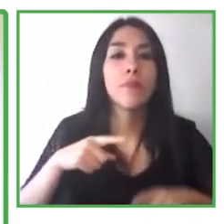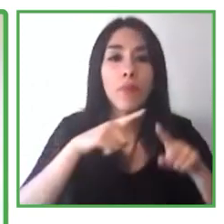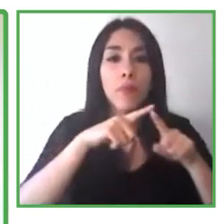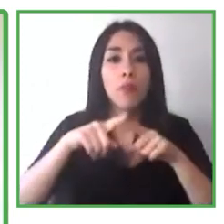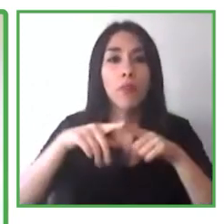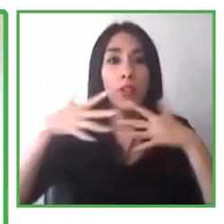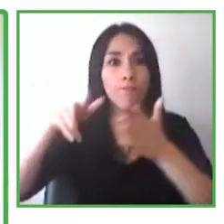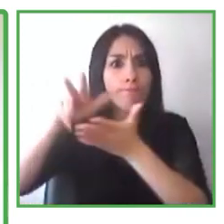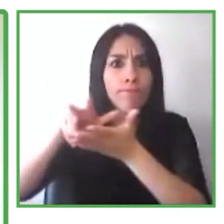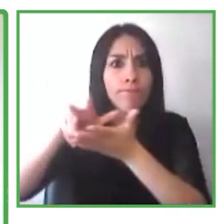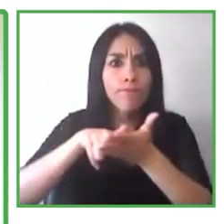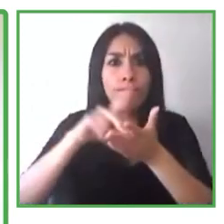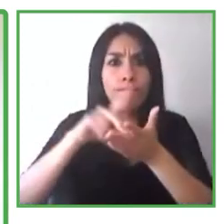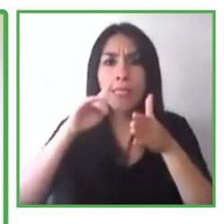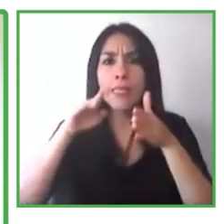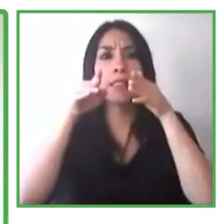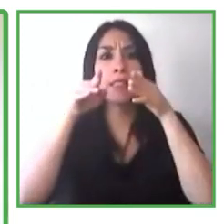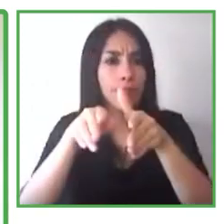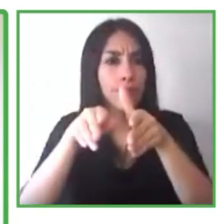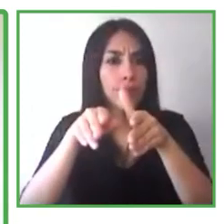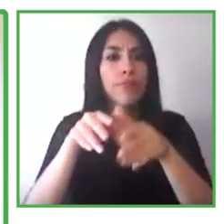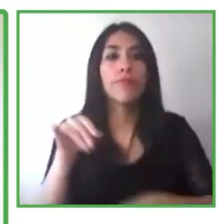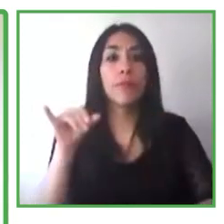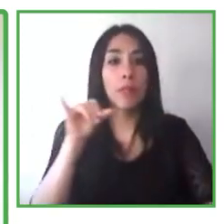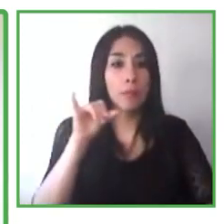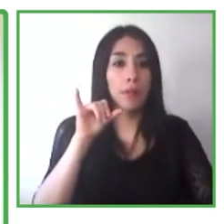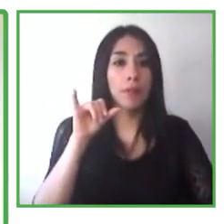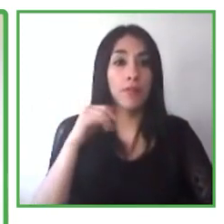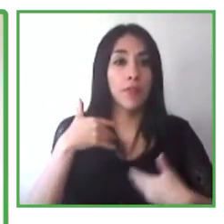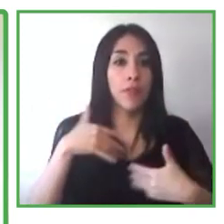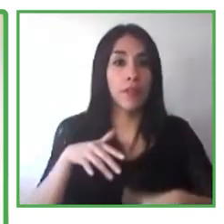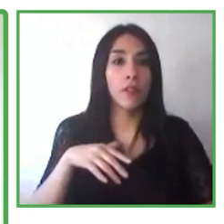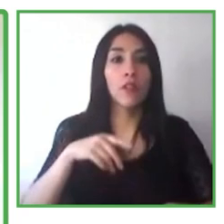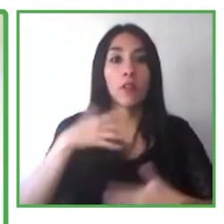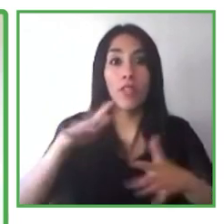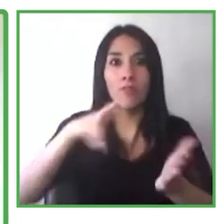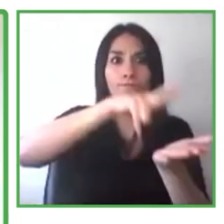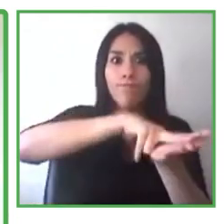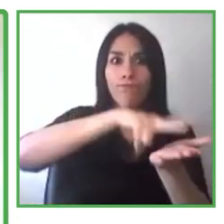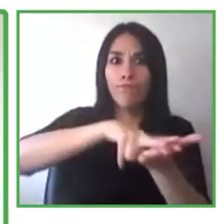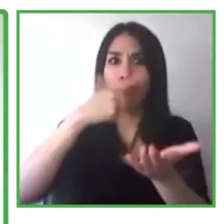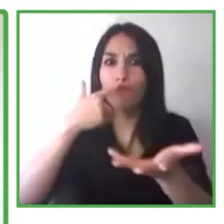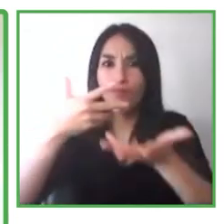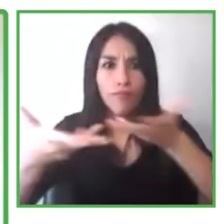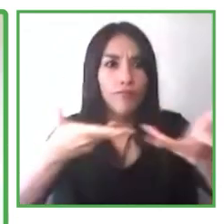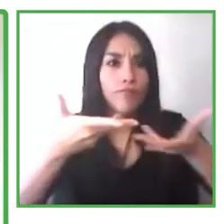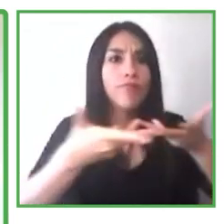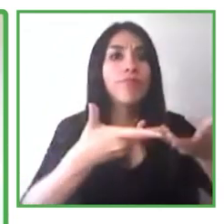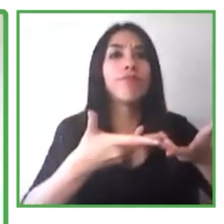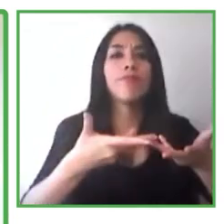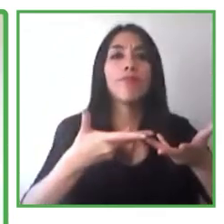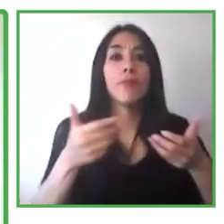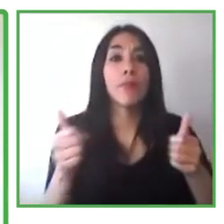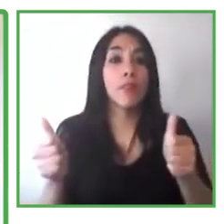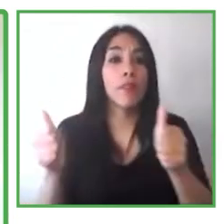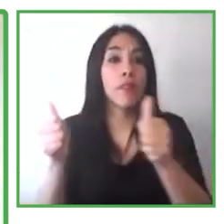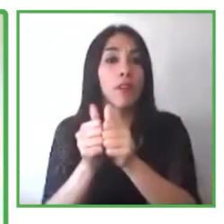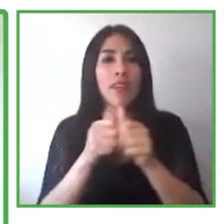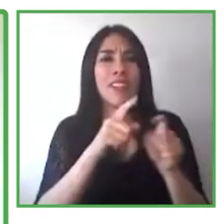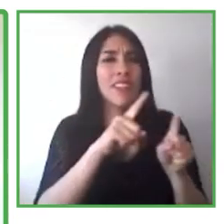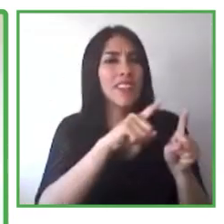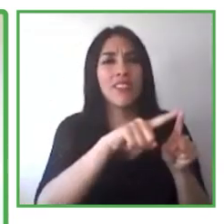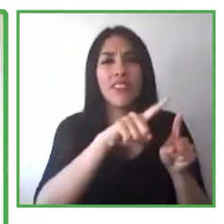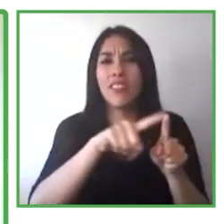llamamos el programa de contratación de neurodiversidad y hemos transicionado a eventos virtuales en Microsoft